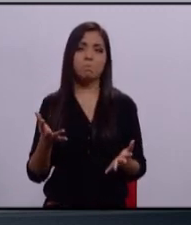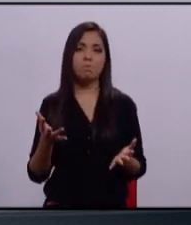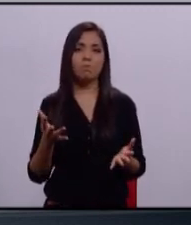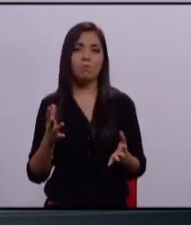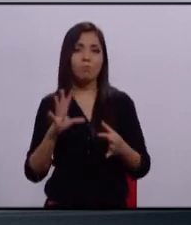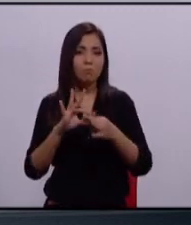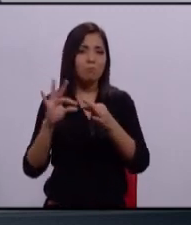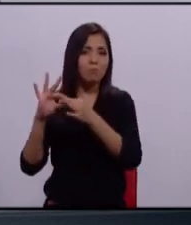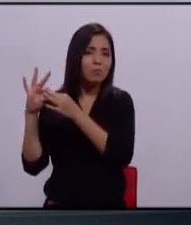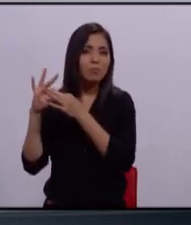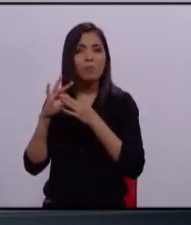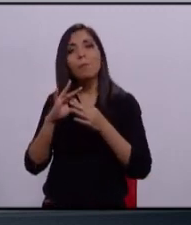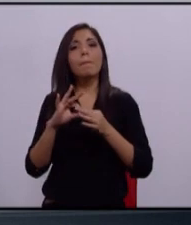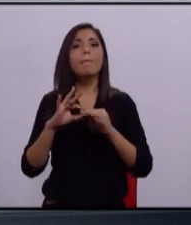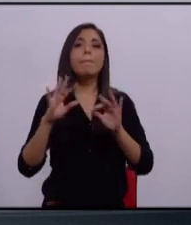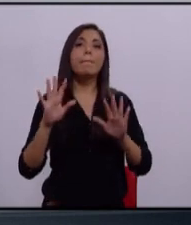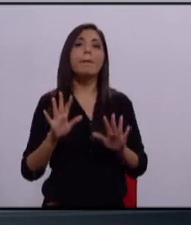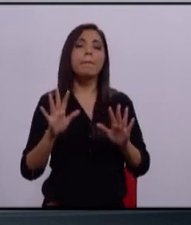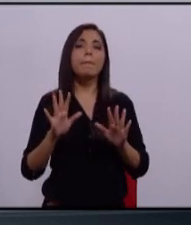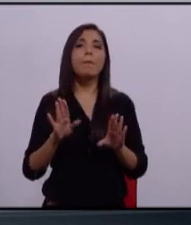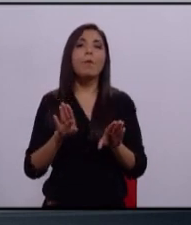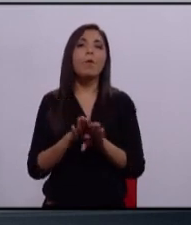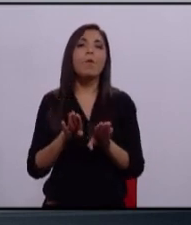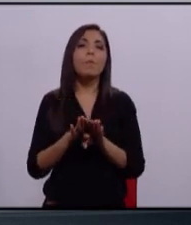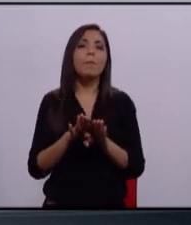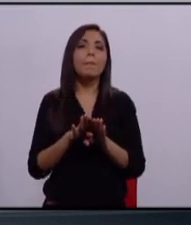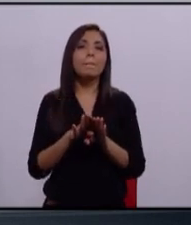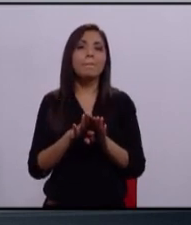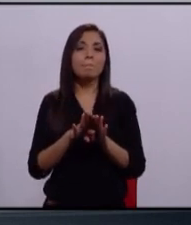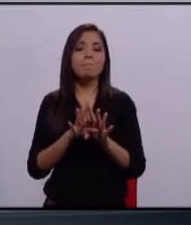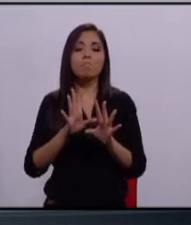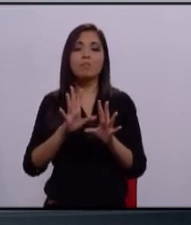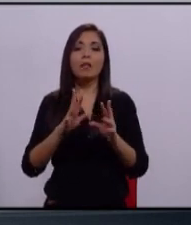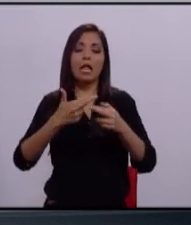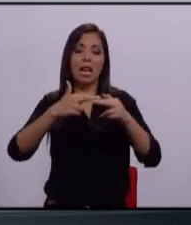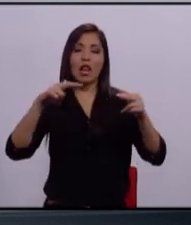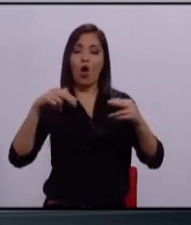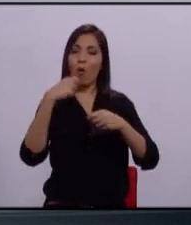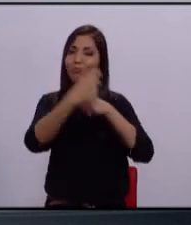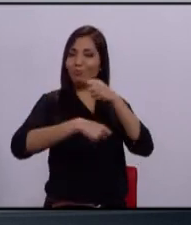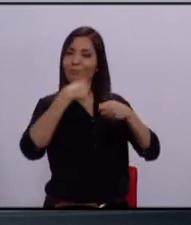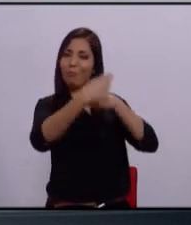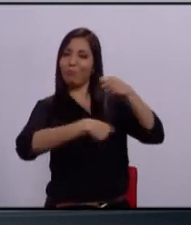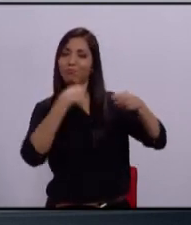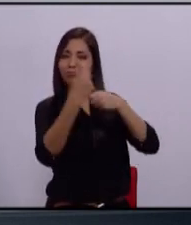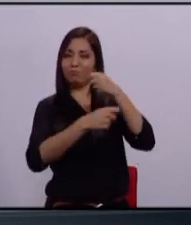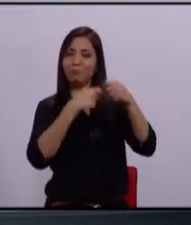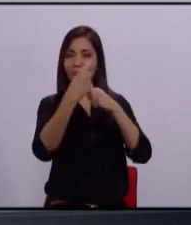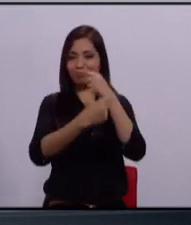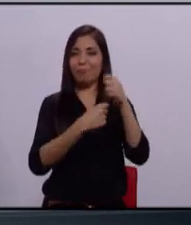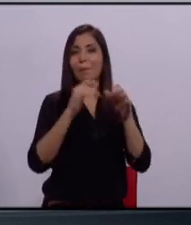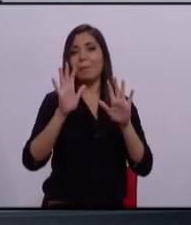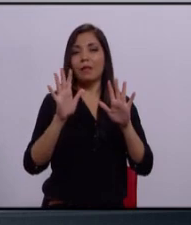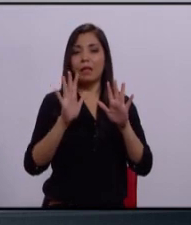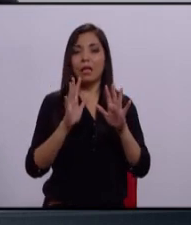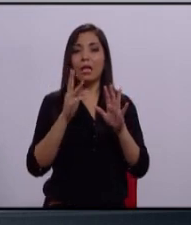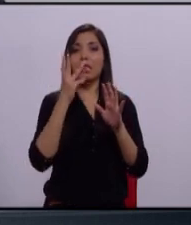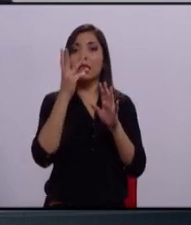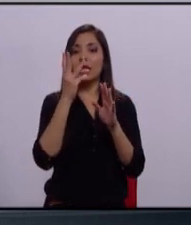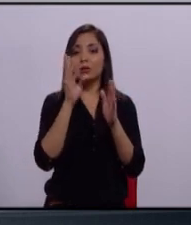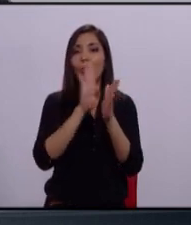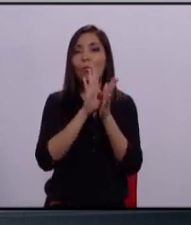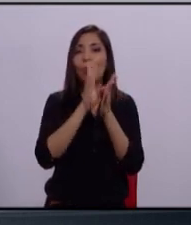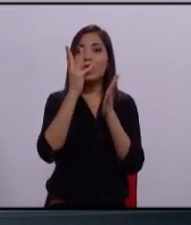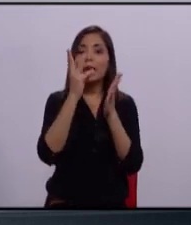como una especie de bola de estambre, una bola de hilo. Tres puntos importantes,